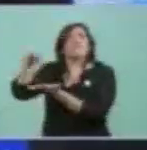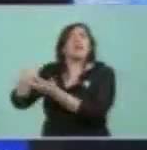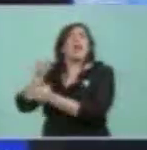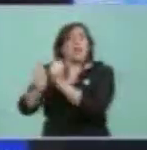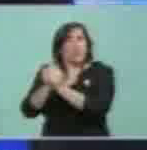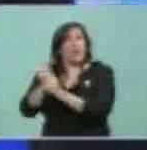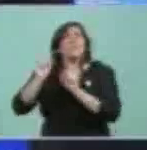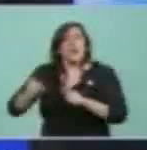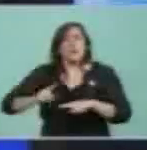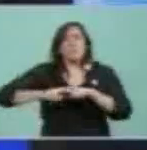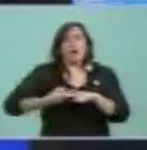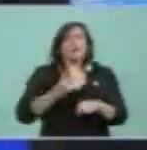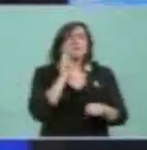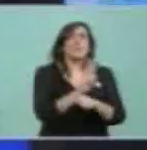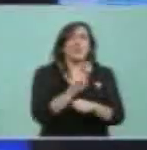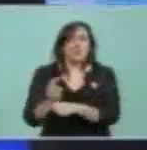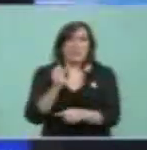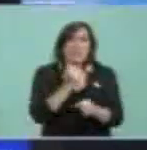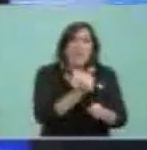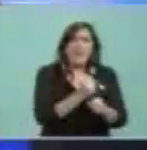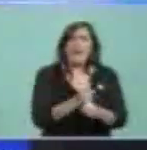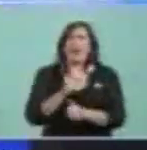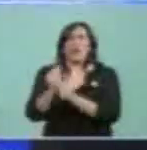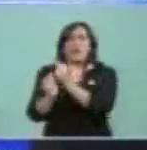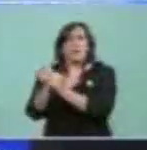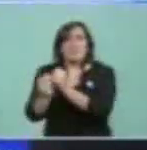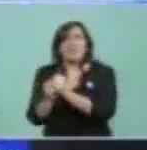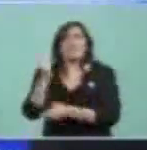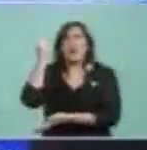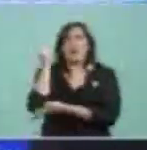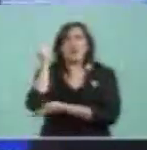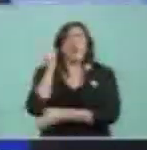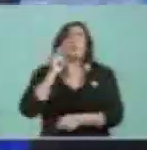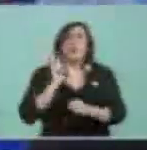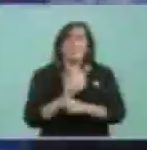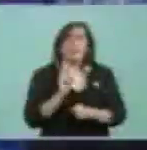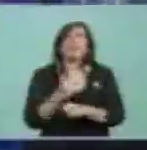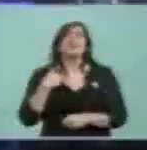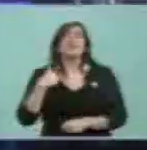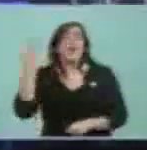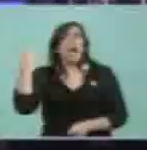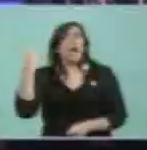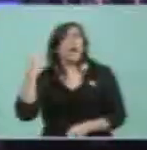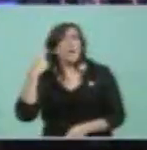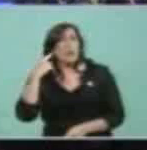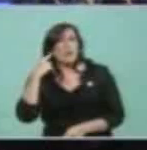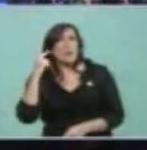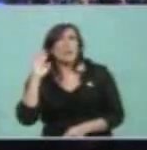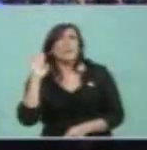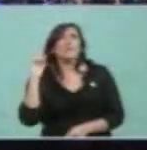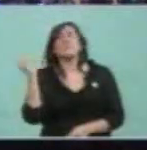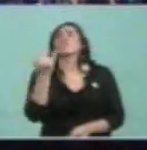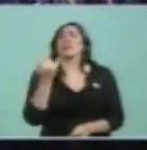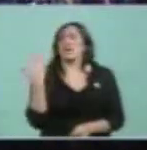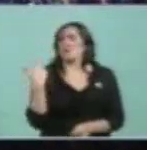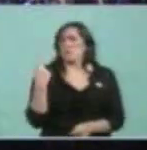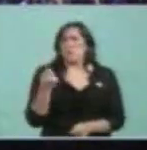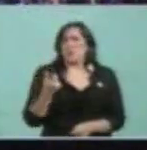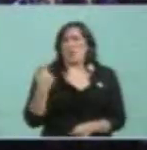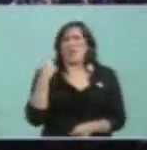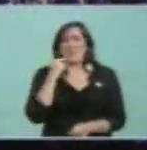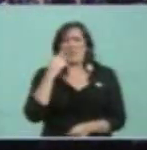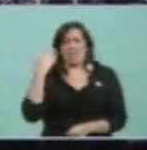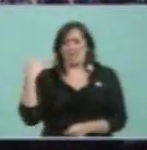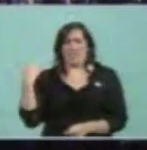trabajo, a nuestros empresarios, a nuestra economía. Cuando yo escuchaba hace unos días